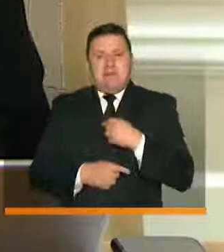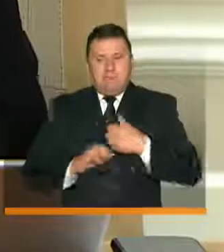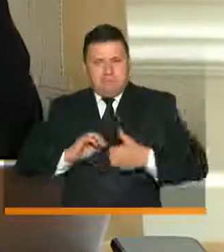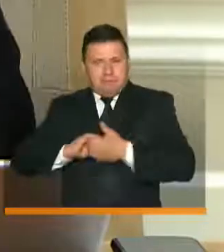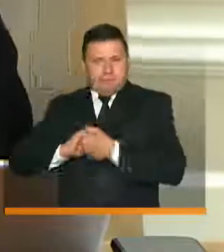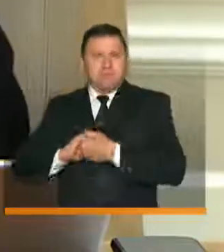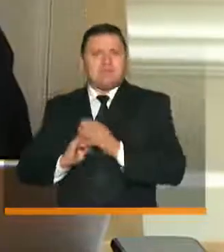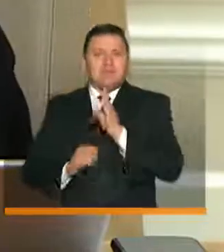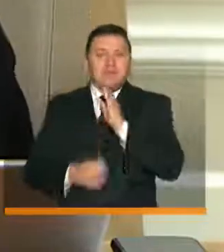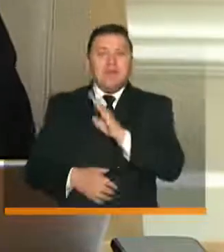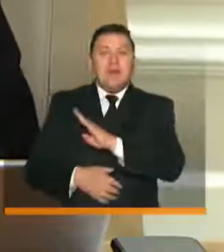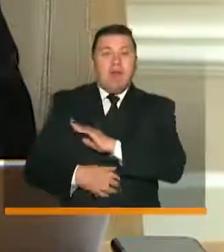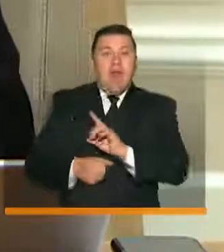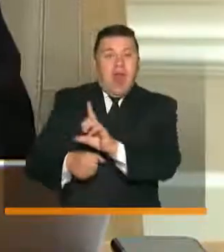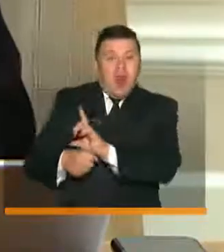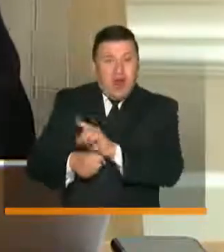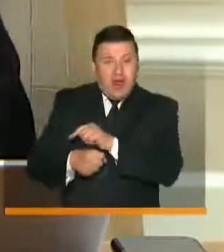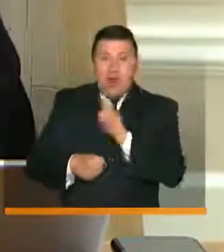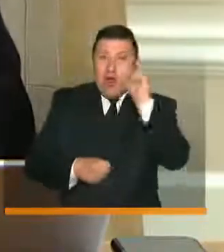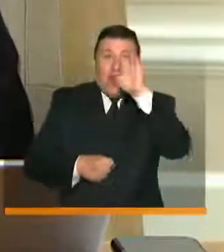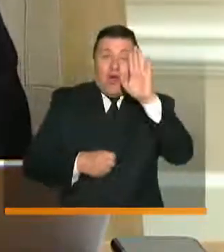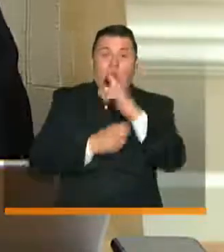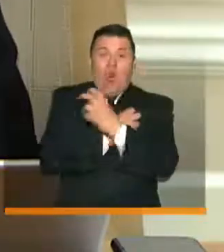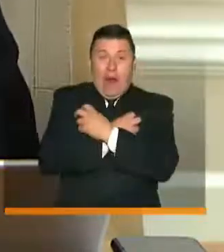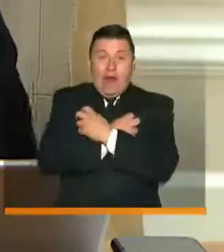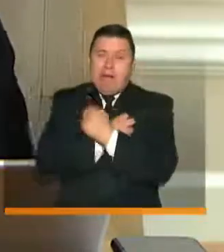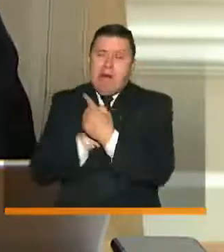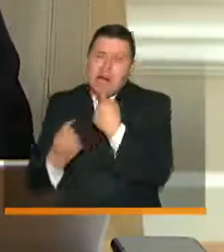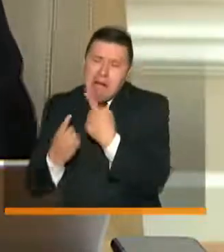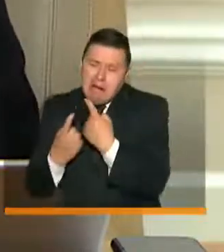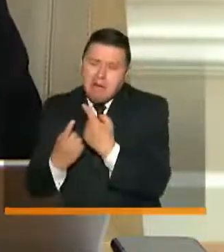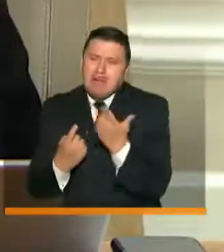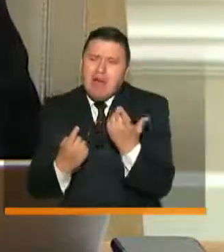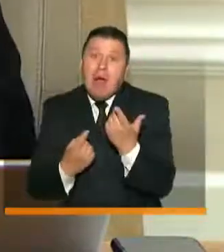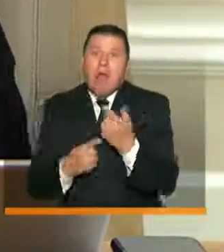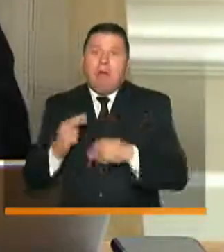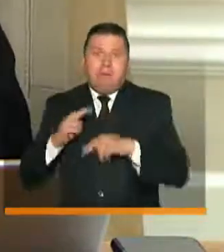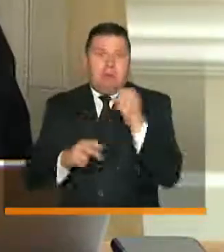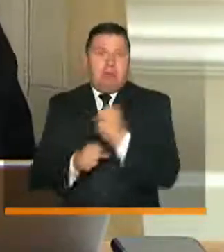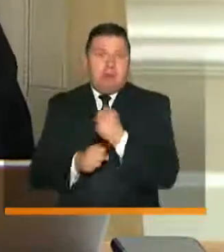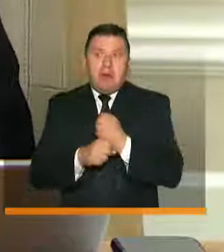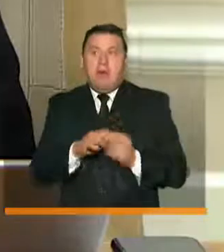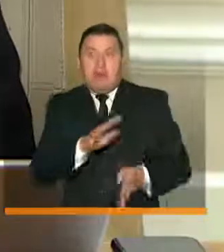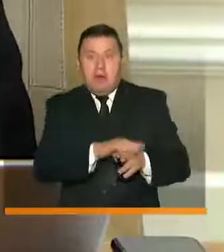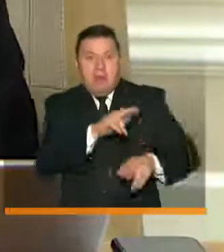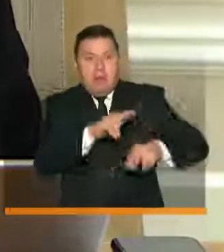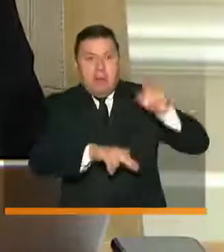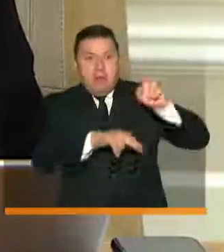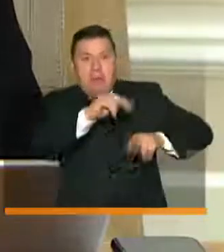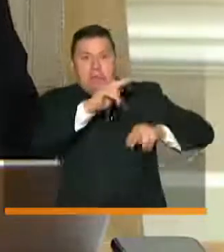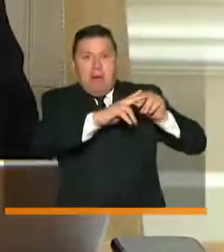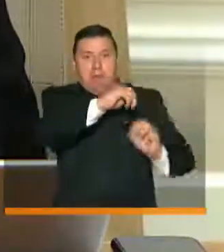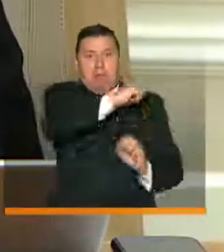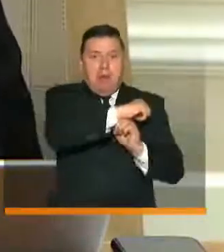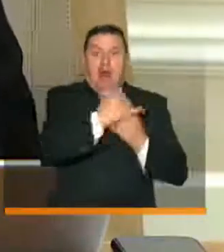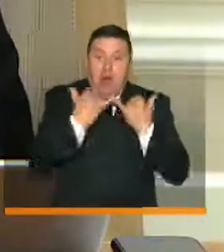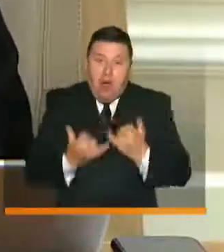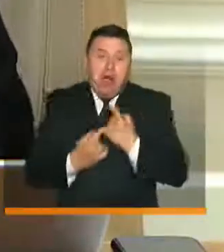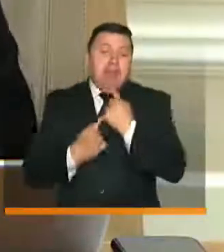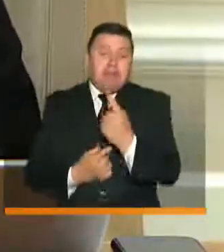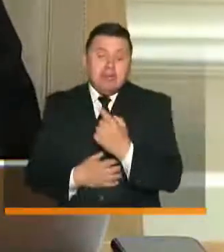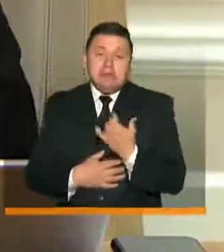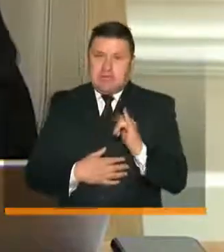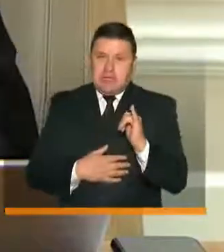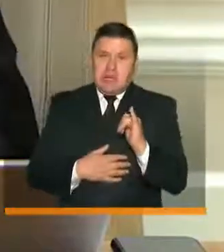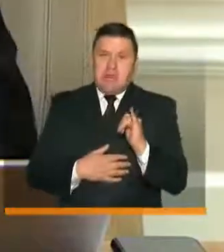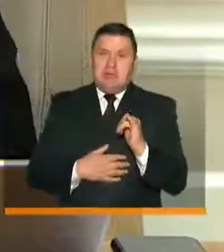mano de las autoridades locales y del gobernador del Huila, hemos venido trabajando y la Agencia Nacional de Infraestructura hoy anuncia que